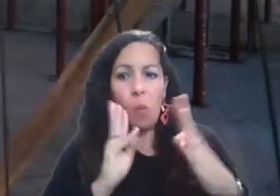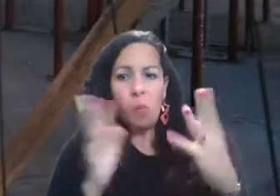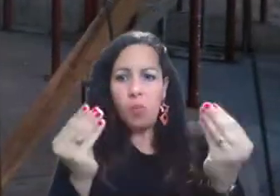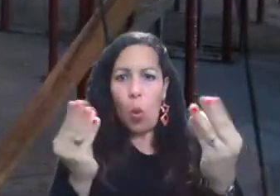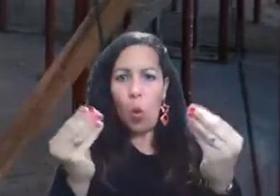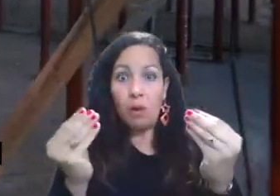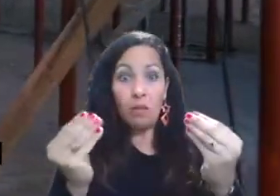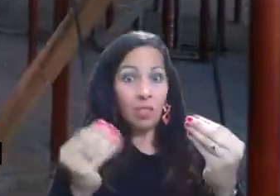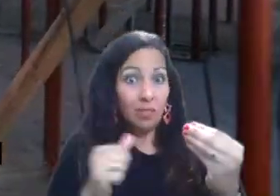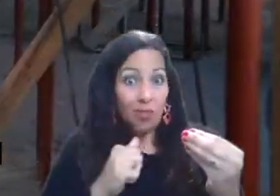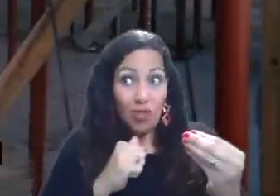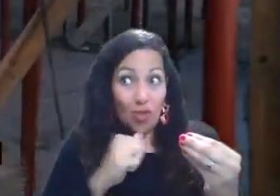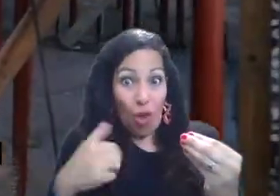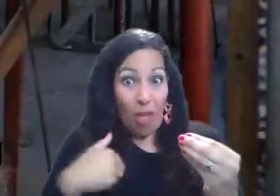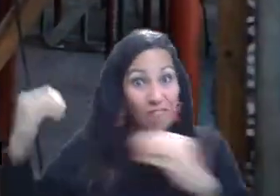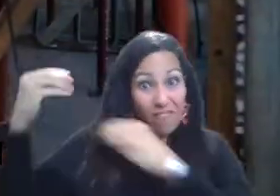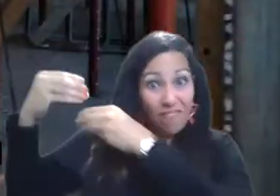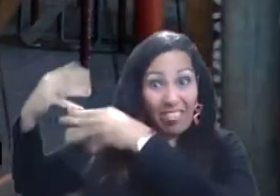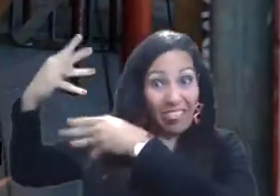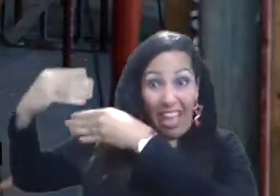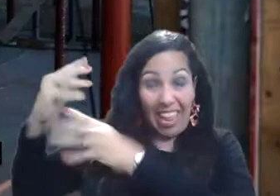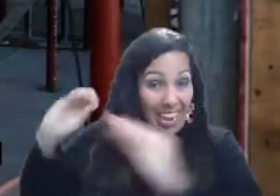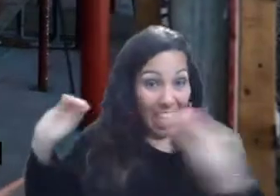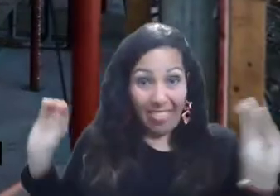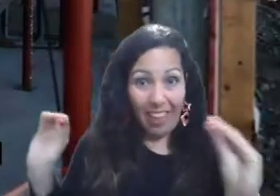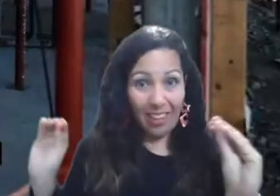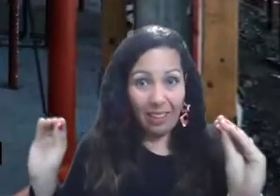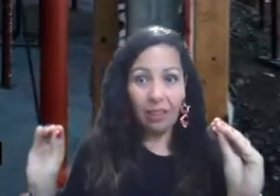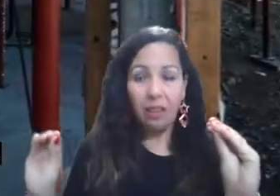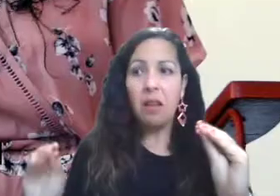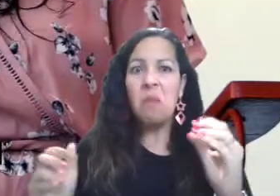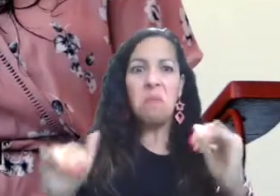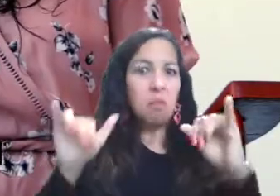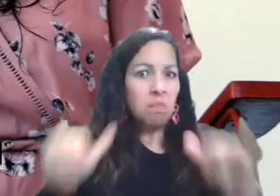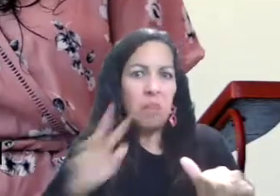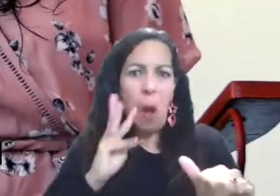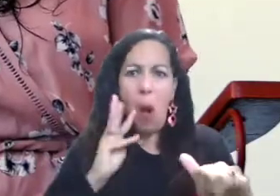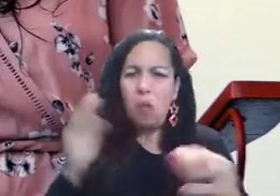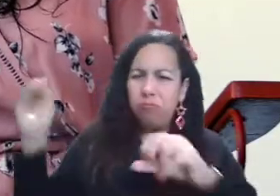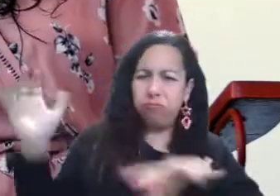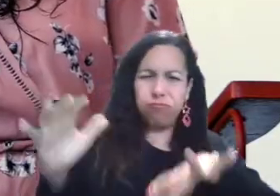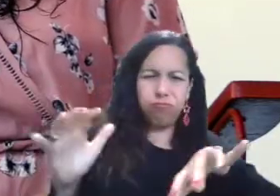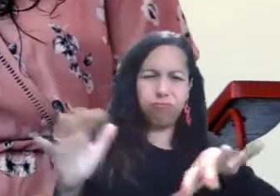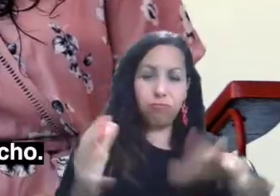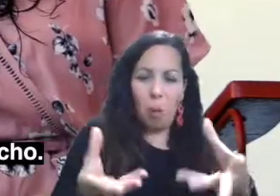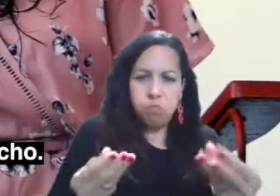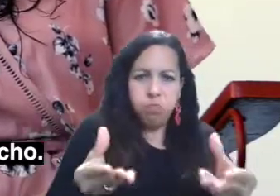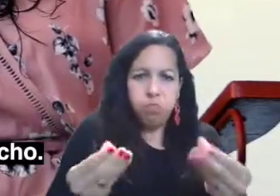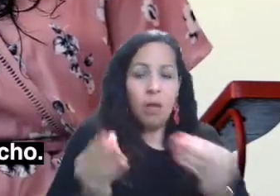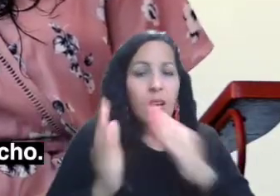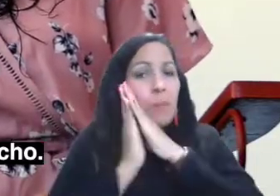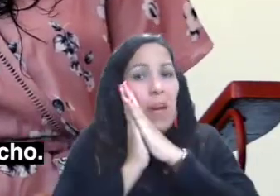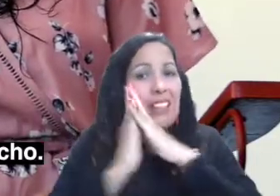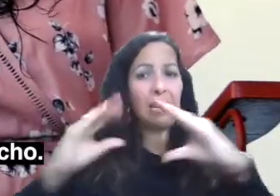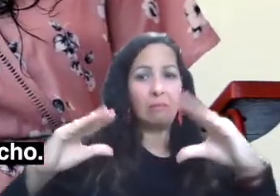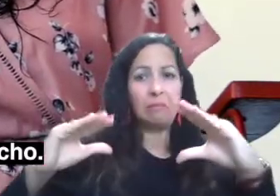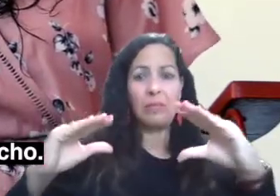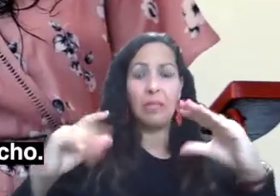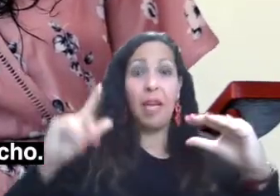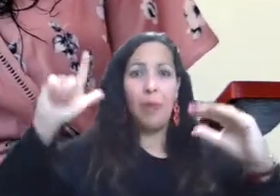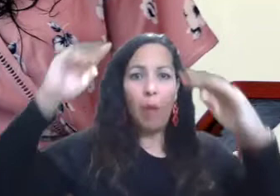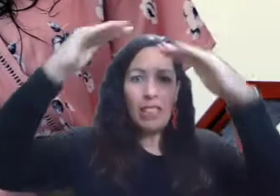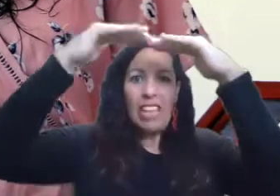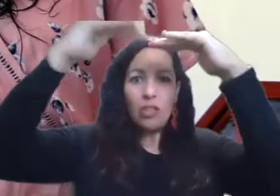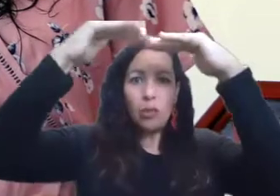detrás de la ventana. Se inundó, se me mojó el matre y después de eso se empezó a caer el